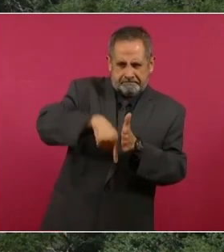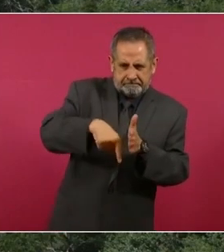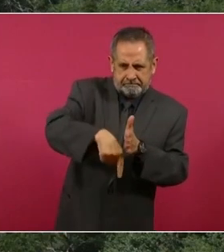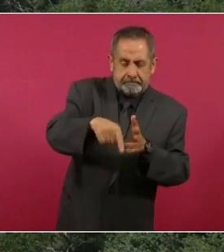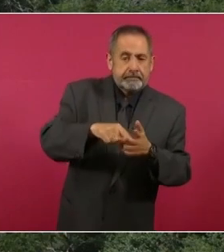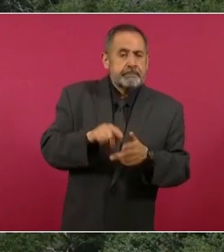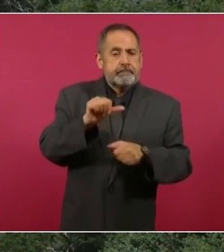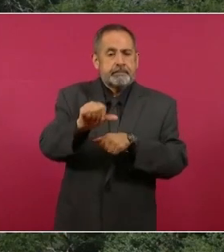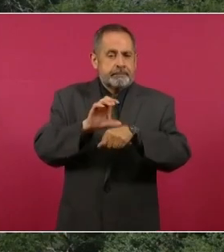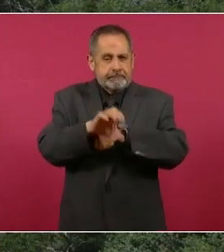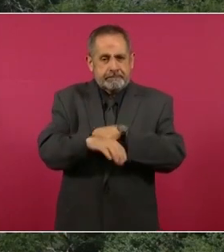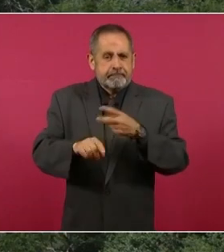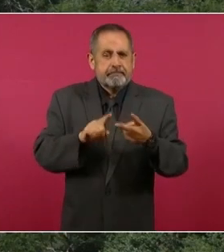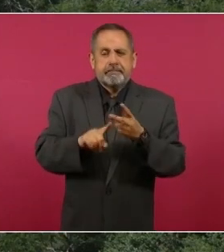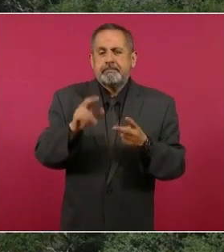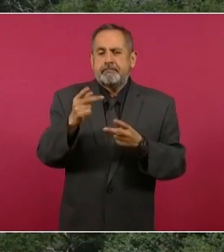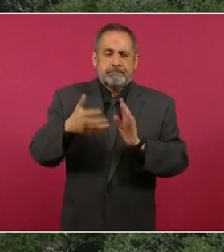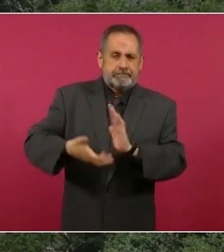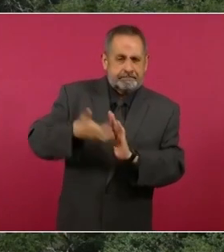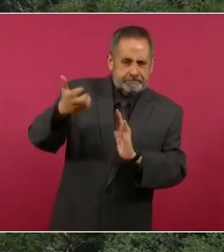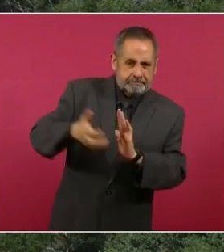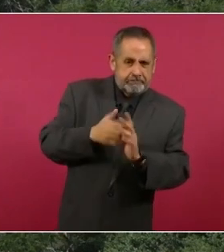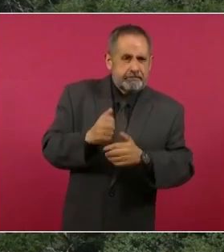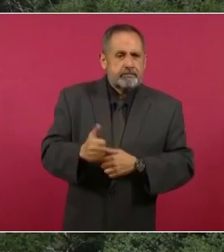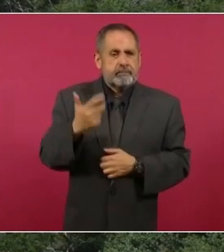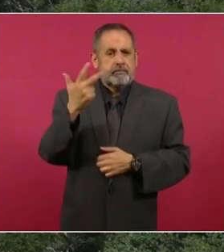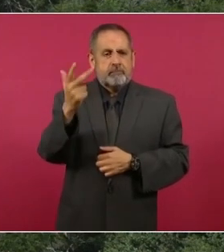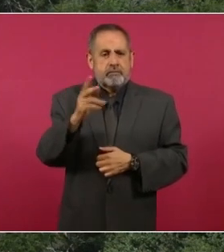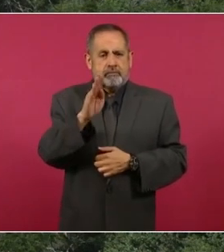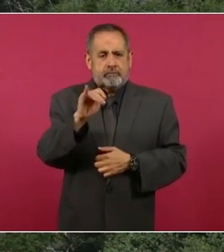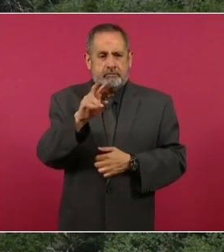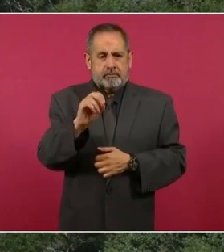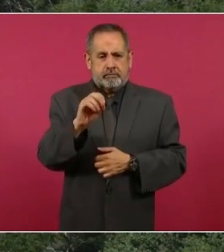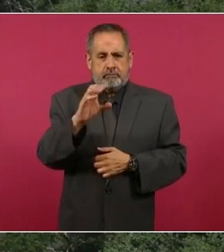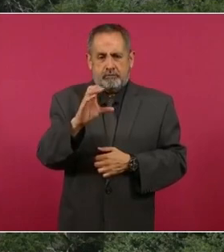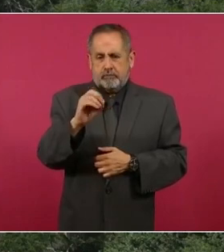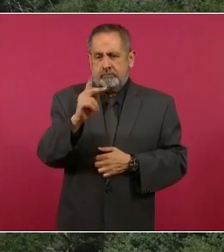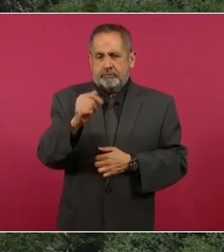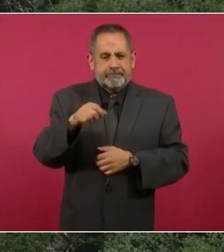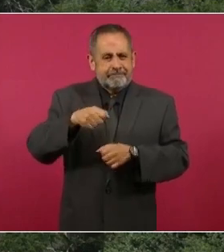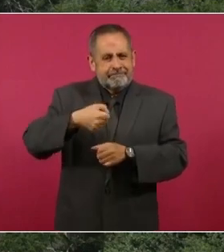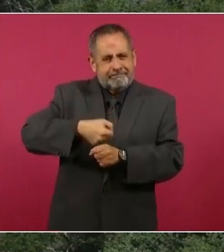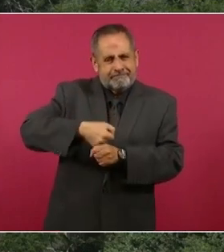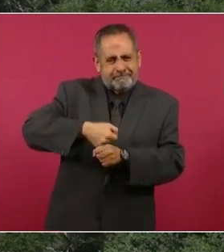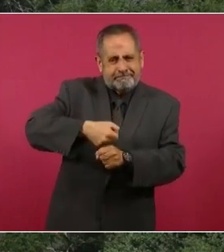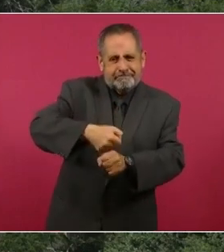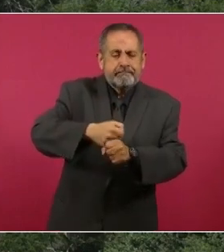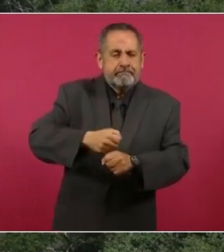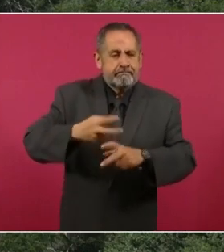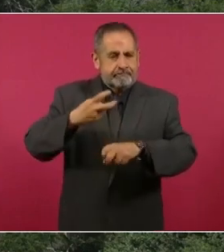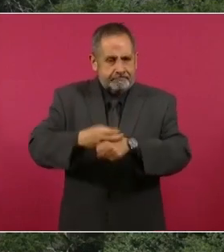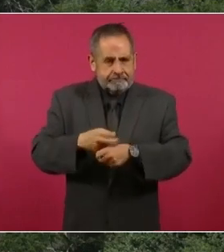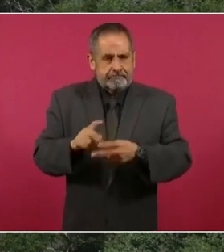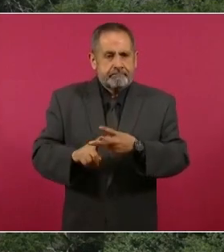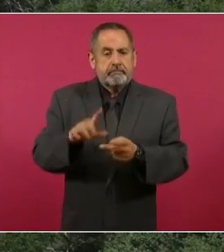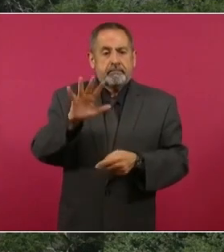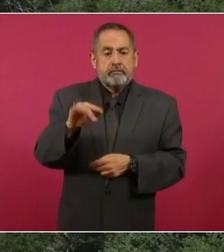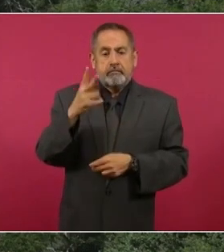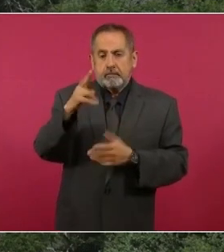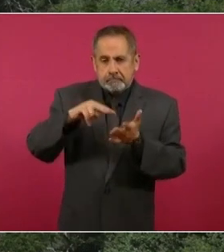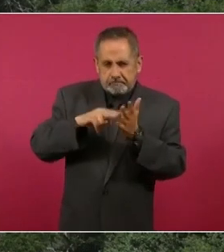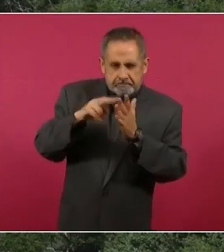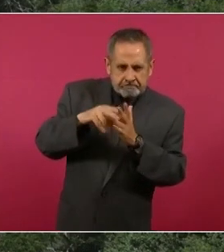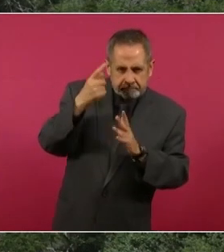16 tractores, 25 excavadoras, 8 biobrocompactadores, ya 52 ingenieros y más de mil 400